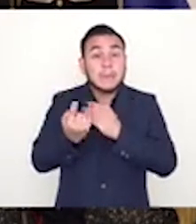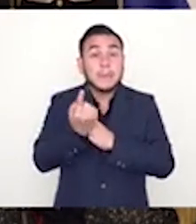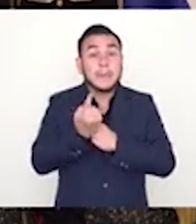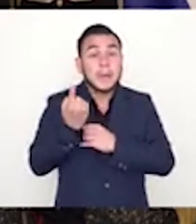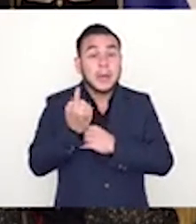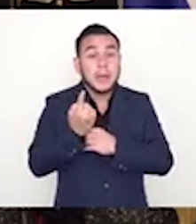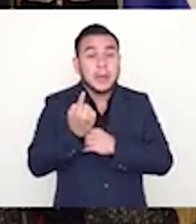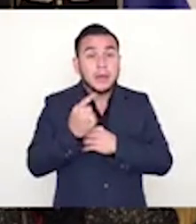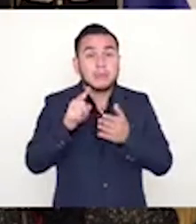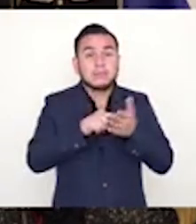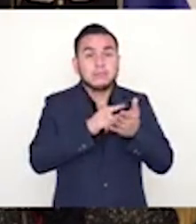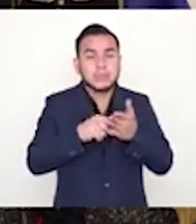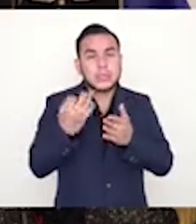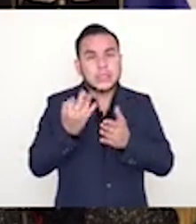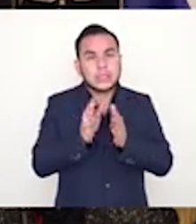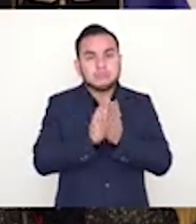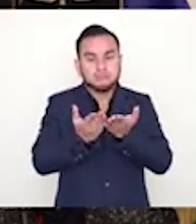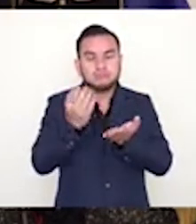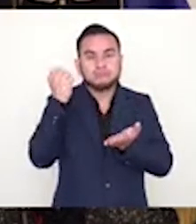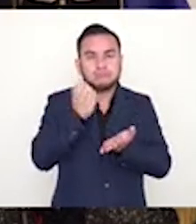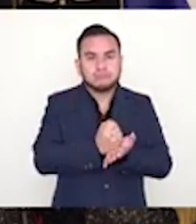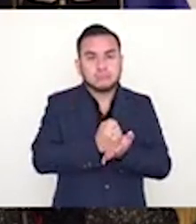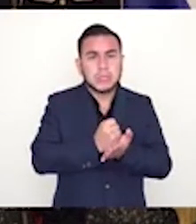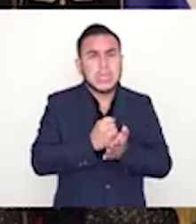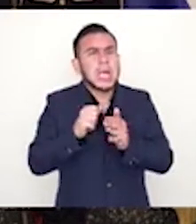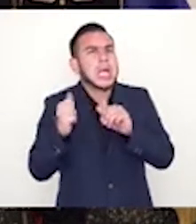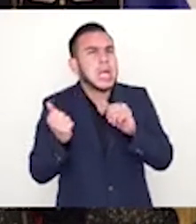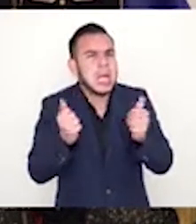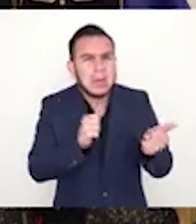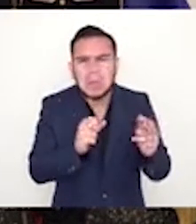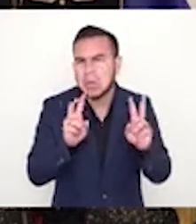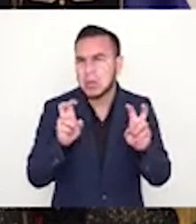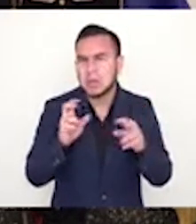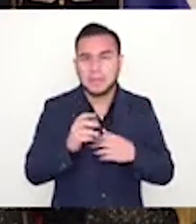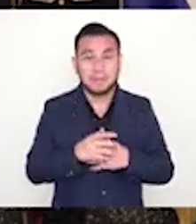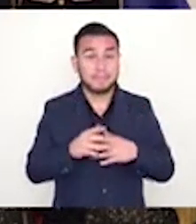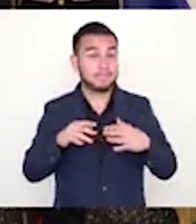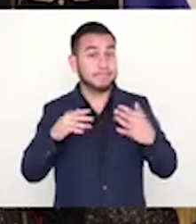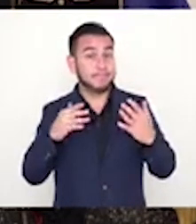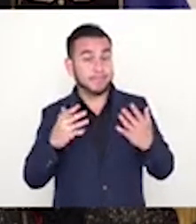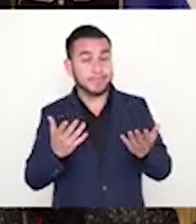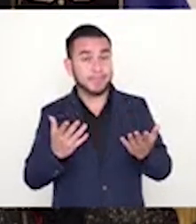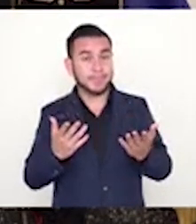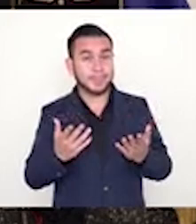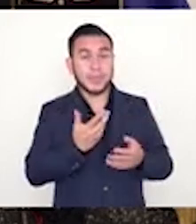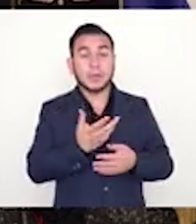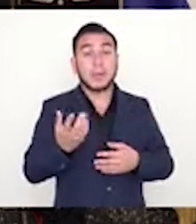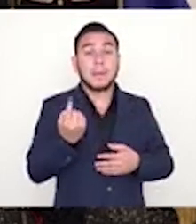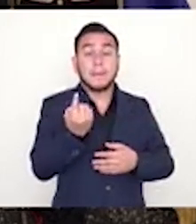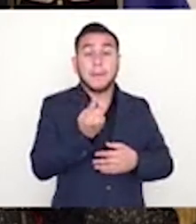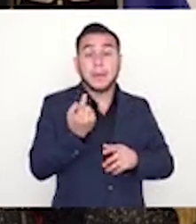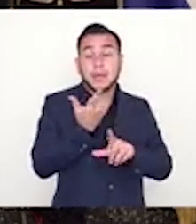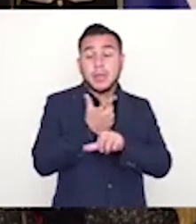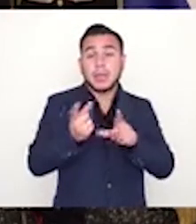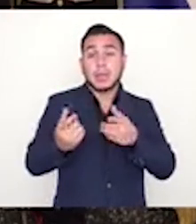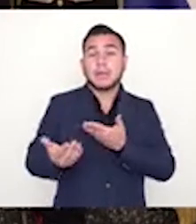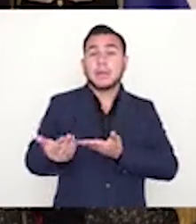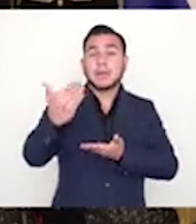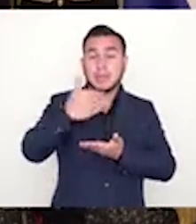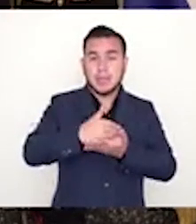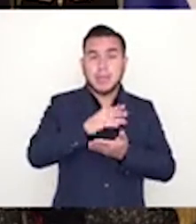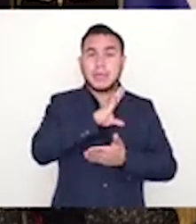tienen restricción, tiene que estar una visa. Depende, ¿no? Entonces, dice, toda persona tiene libertad de entrar